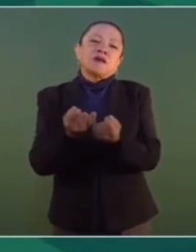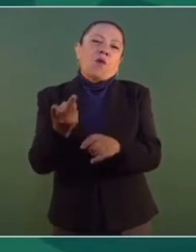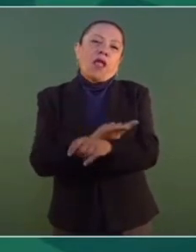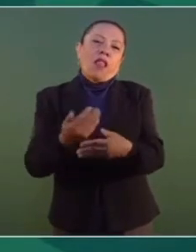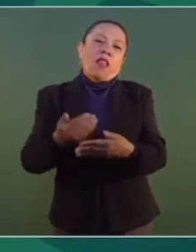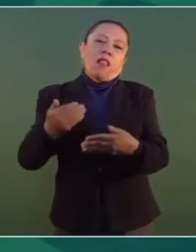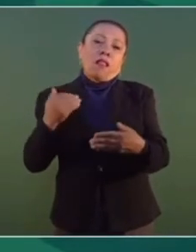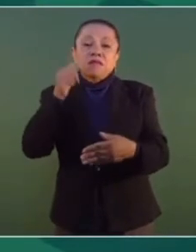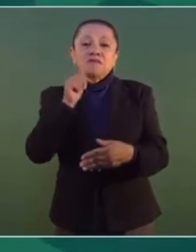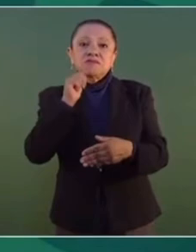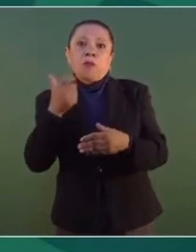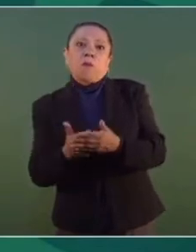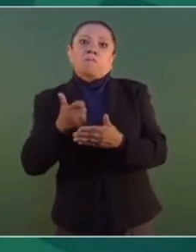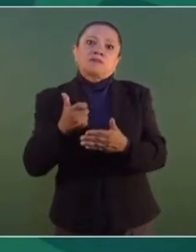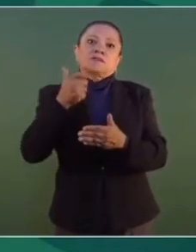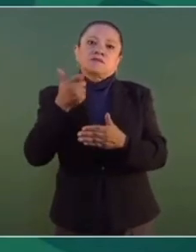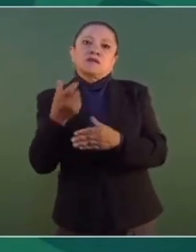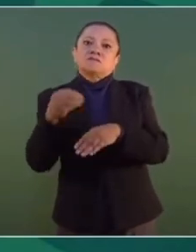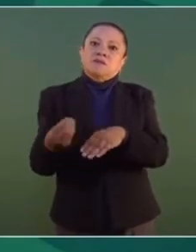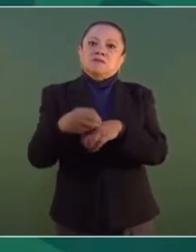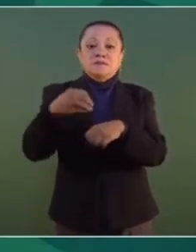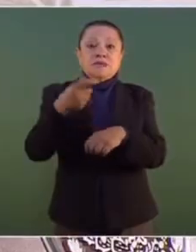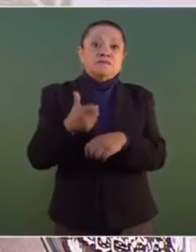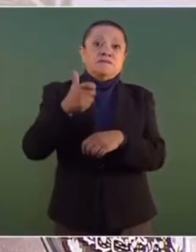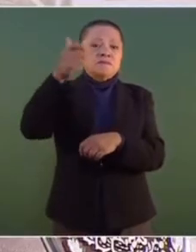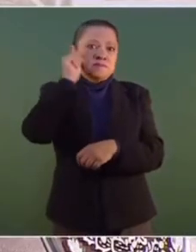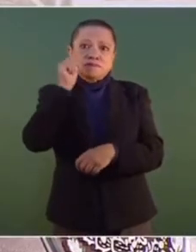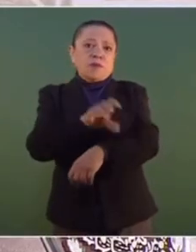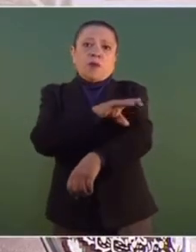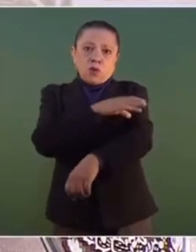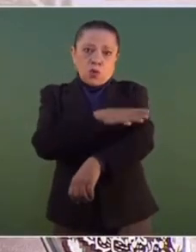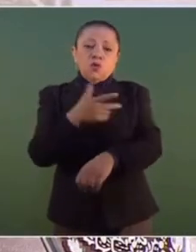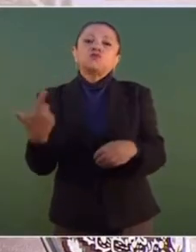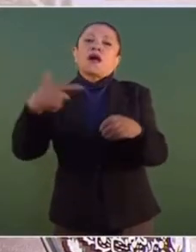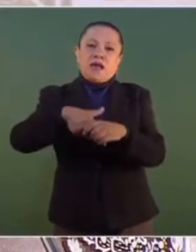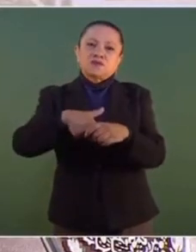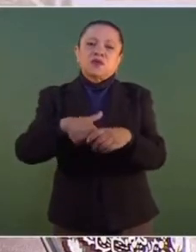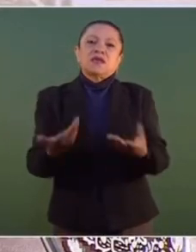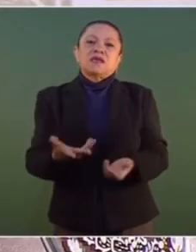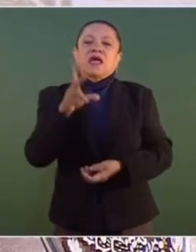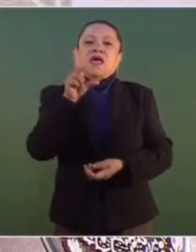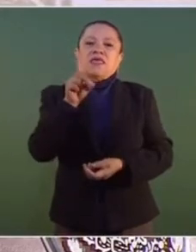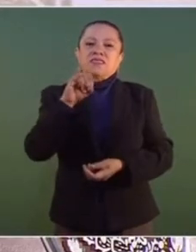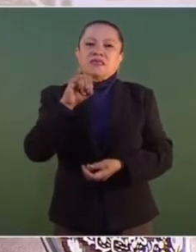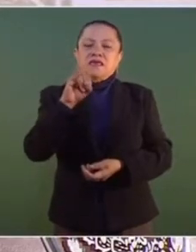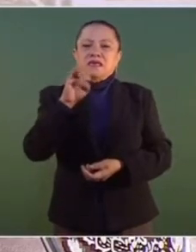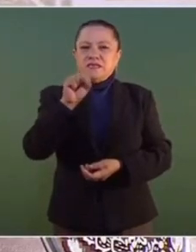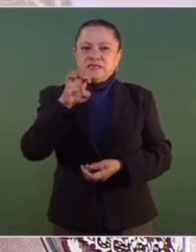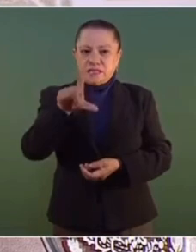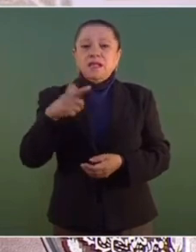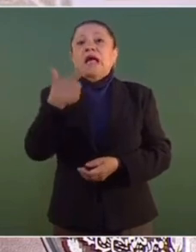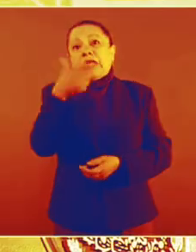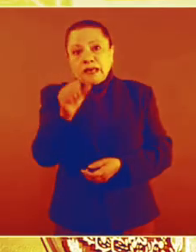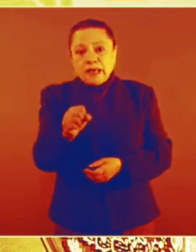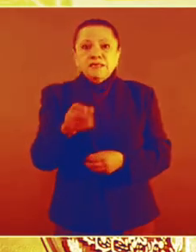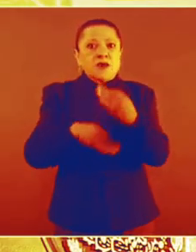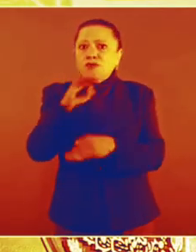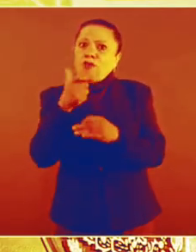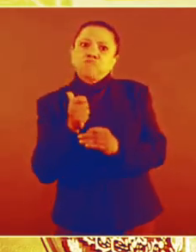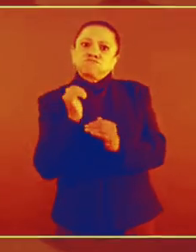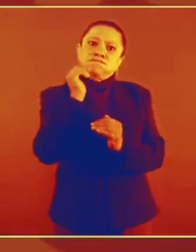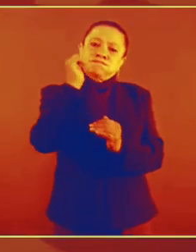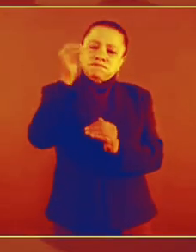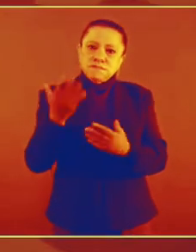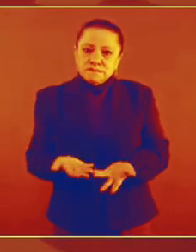que aumentaba y aumentaba constantemente el precio de la luz, de las gasolinas, del diésel, del gas. Tenemos que